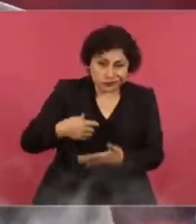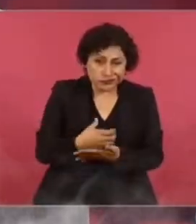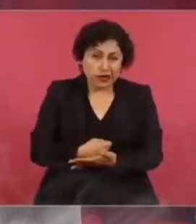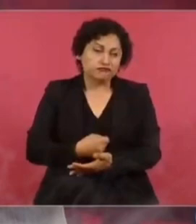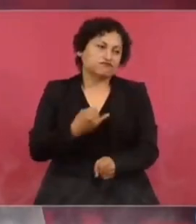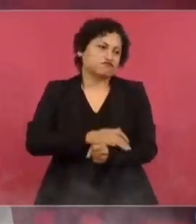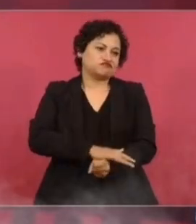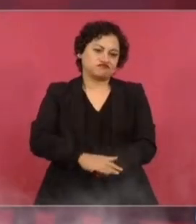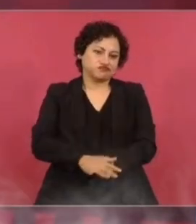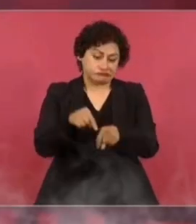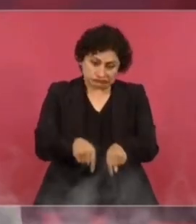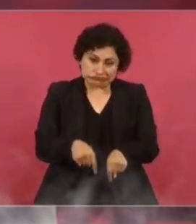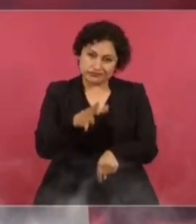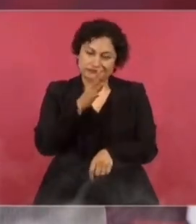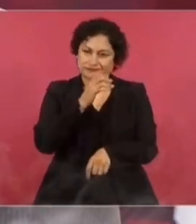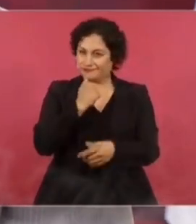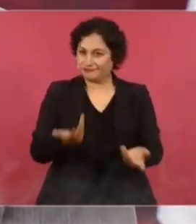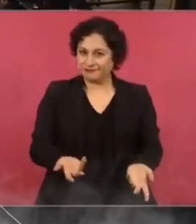O nos tendrían